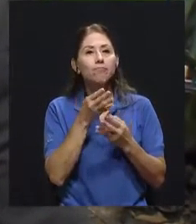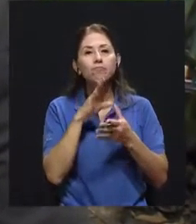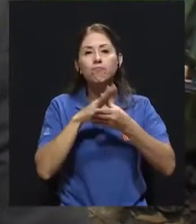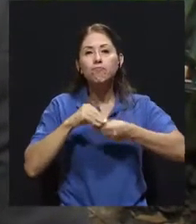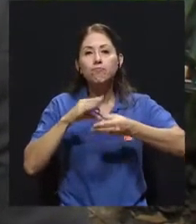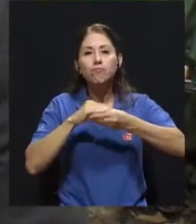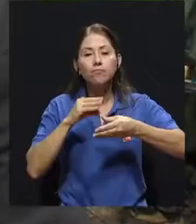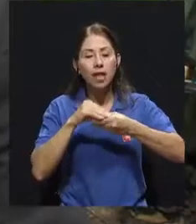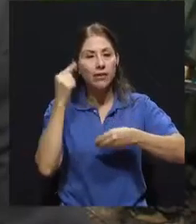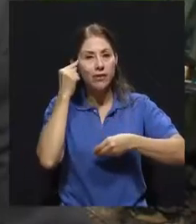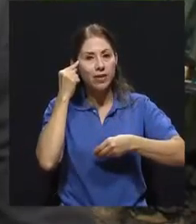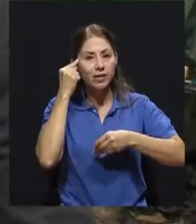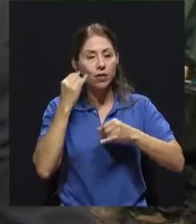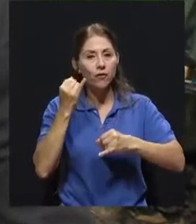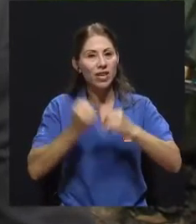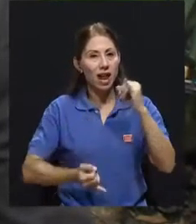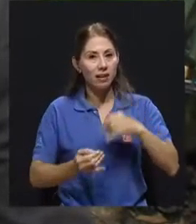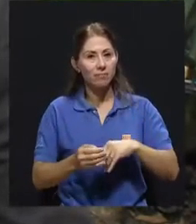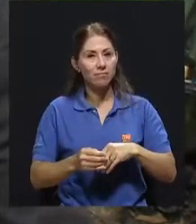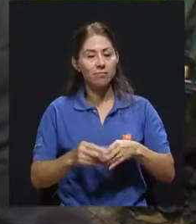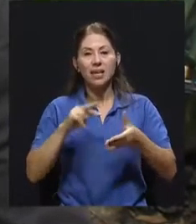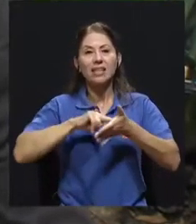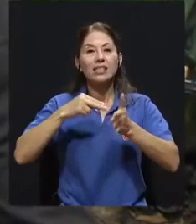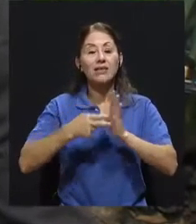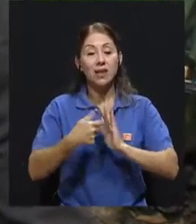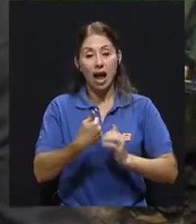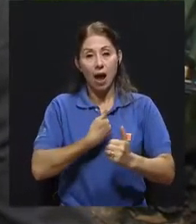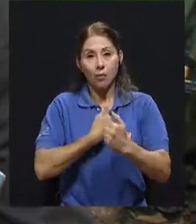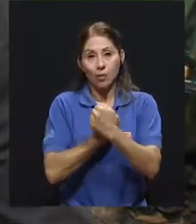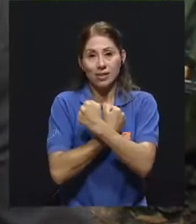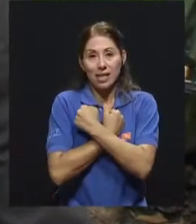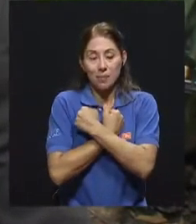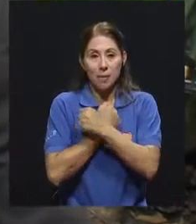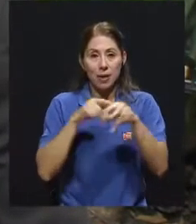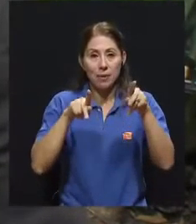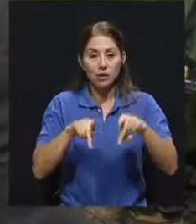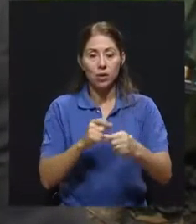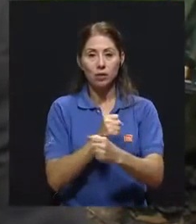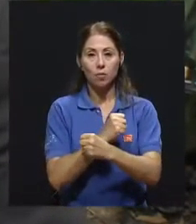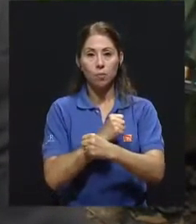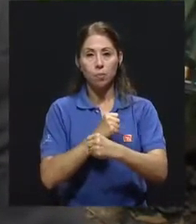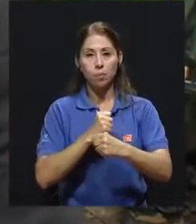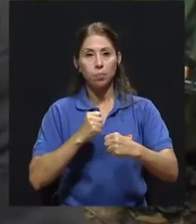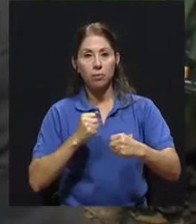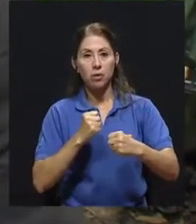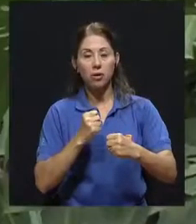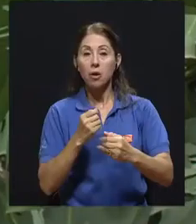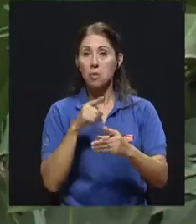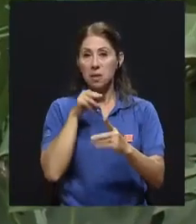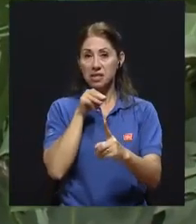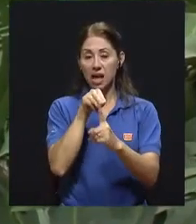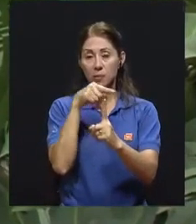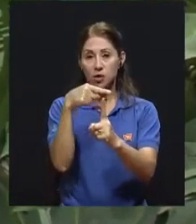¿verdad? La autoestima para personas con obesidad y tal vez un mensaje positivo que quisiera compartir con ellos.